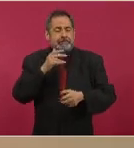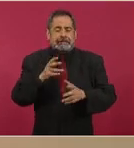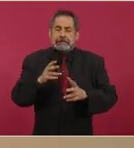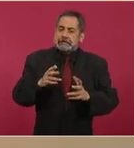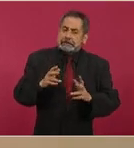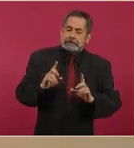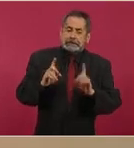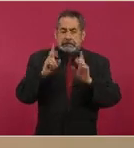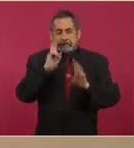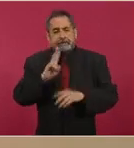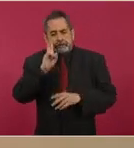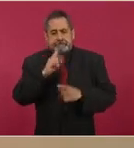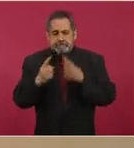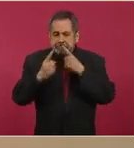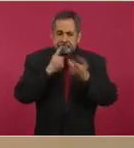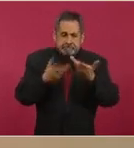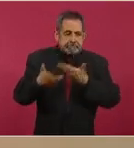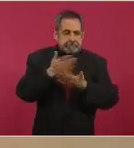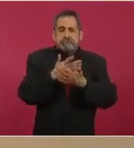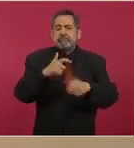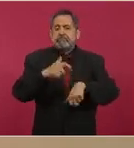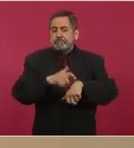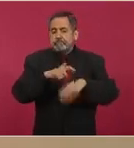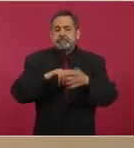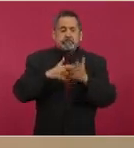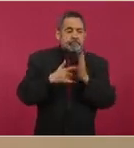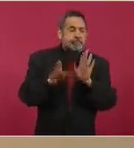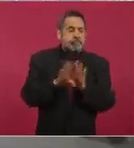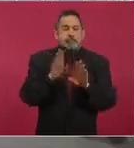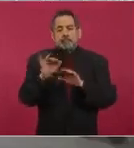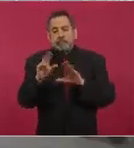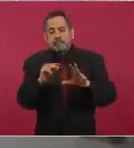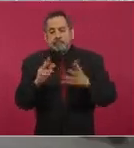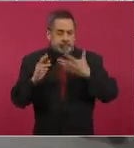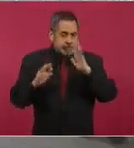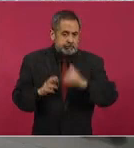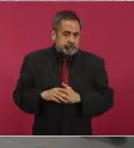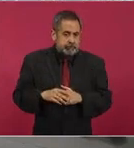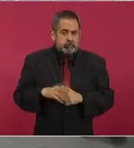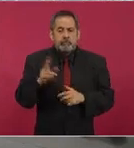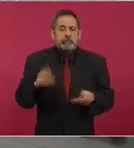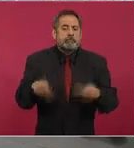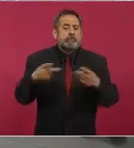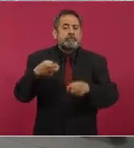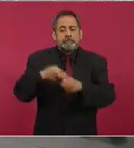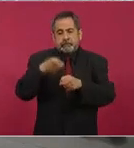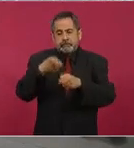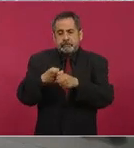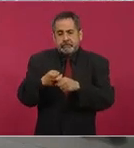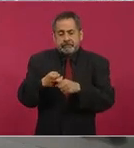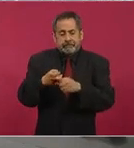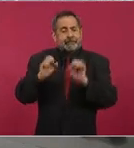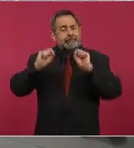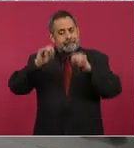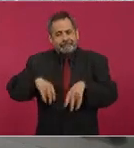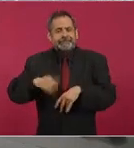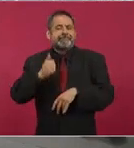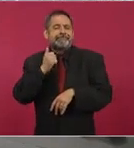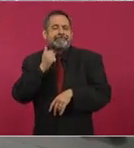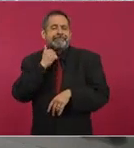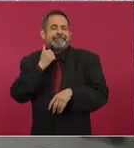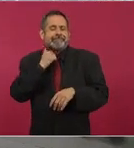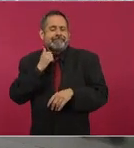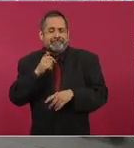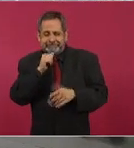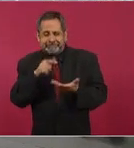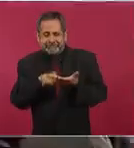horarios, las limitaciones para el consumo, así como variantes como venta de cerveza sin alcohol. Y se va a